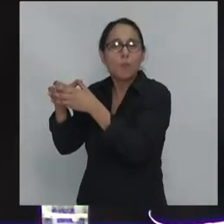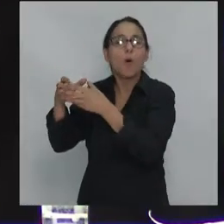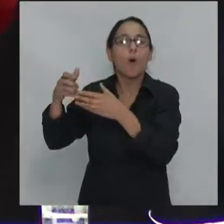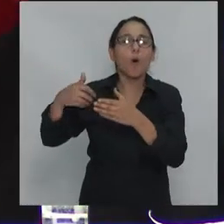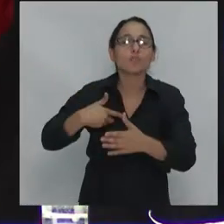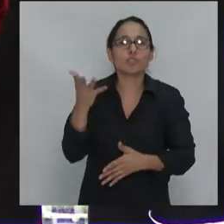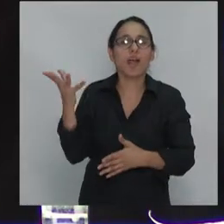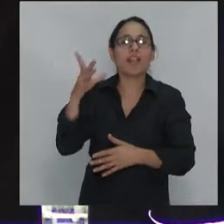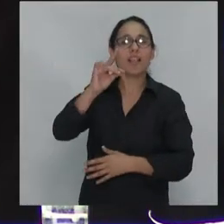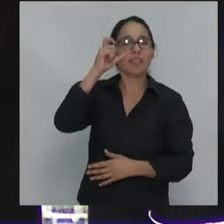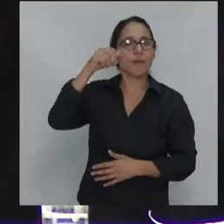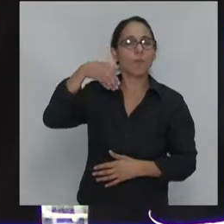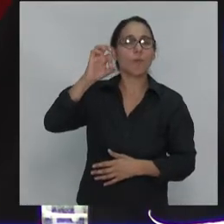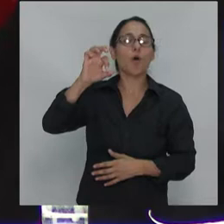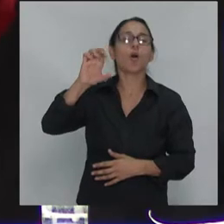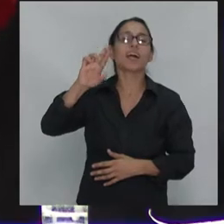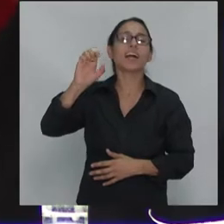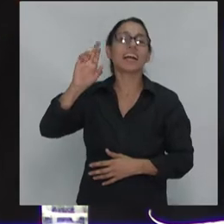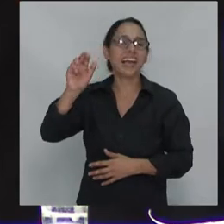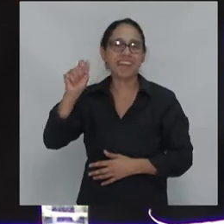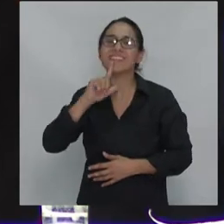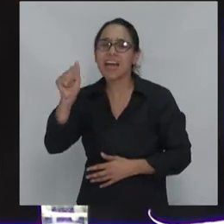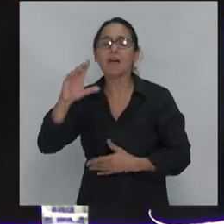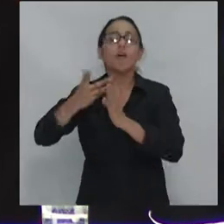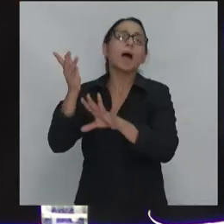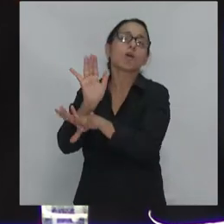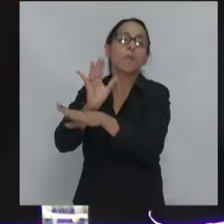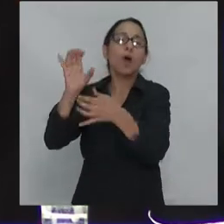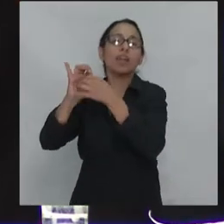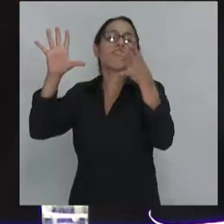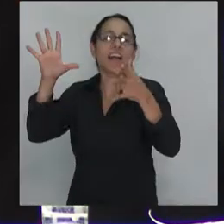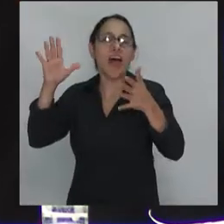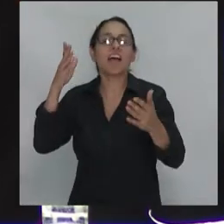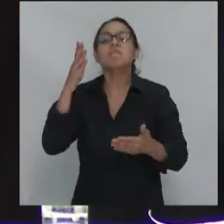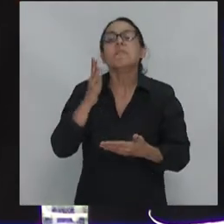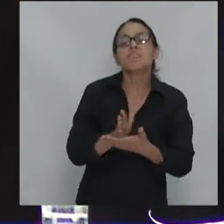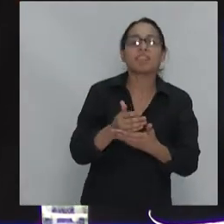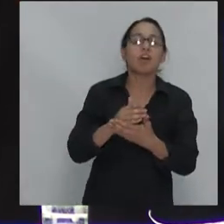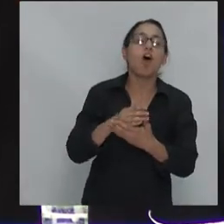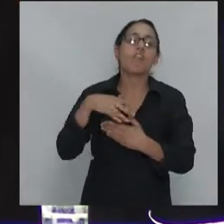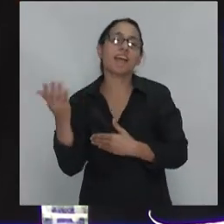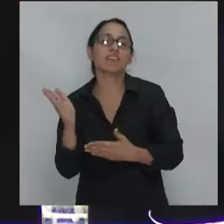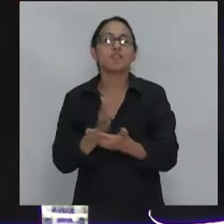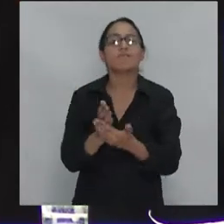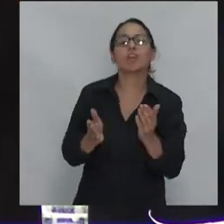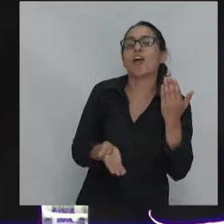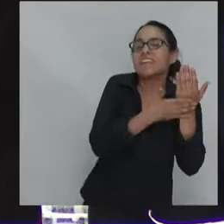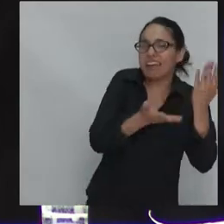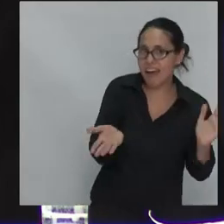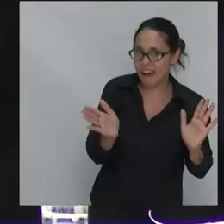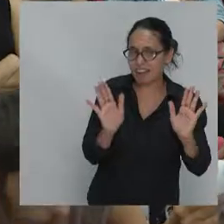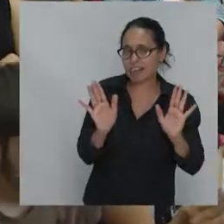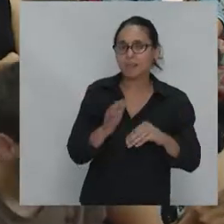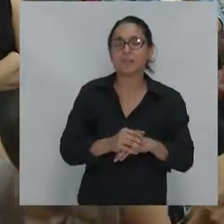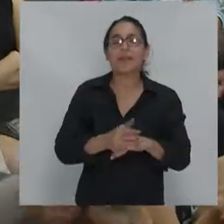centro y ahora se presentaron como partidos social liberales, centro derecho, centro izquierda, bueno, que empezó con la tercera vía de Tony